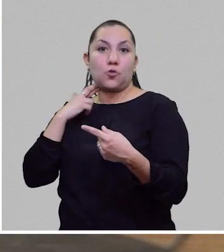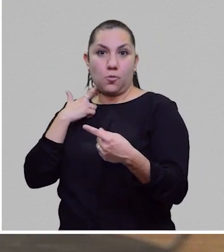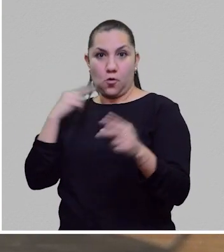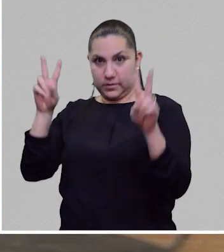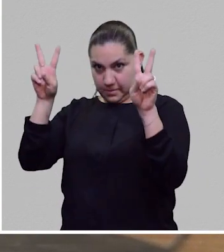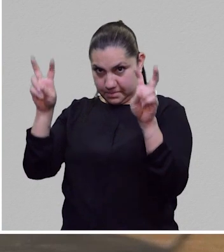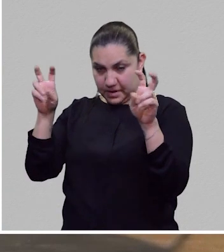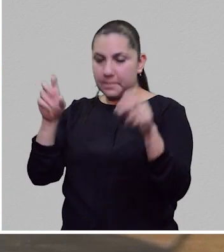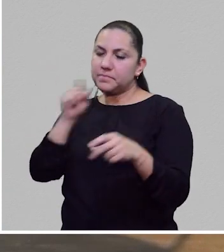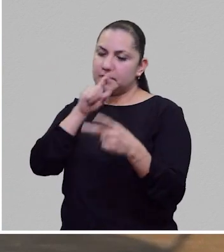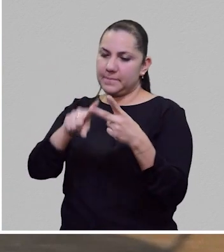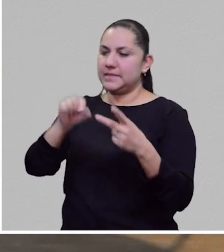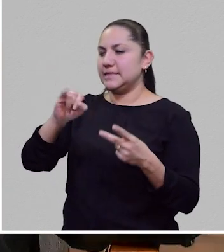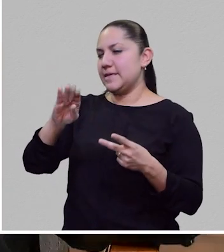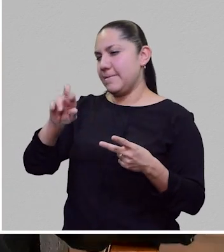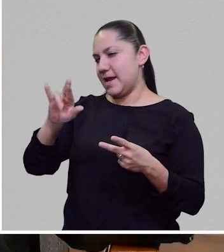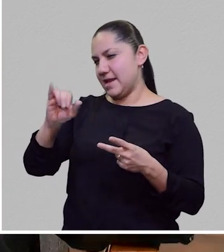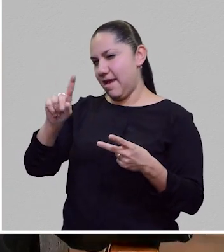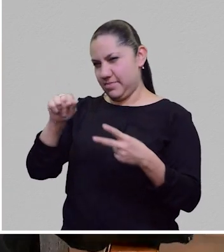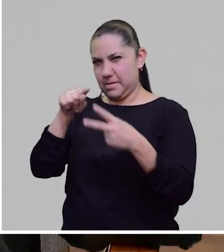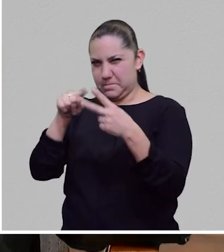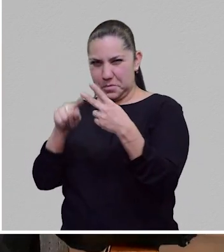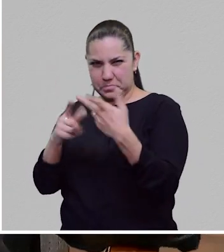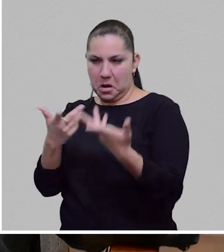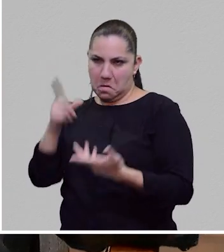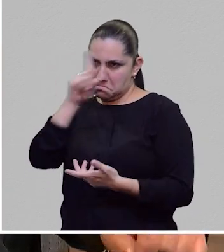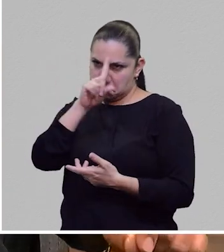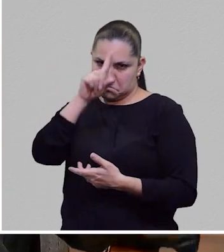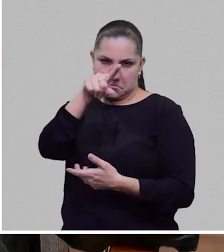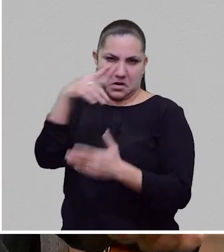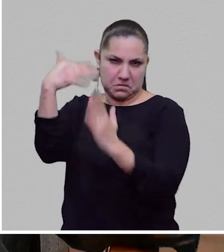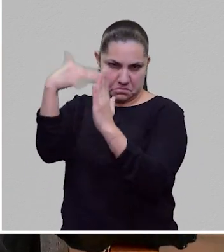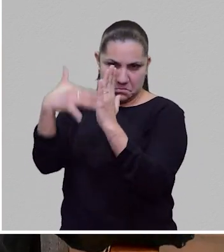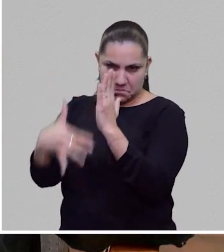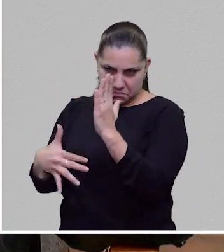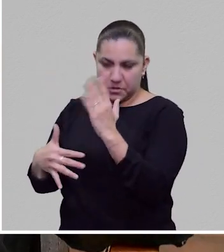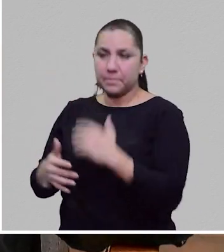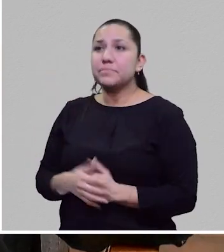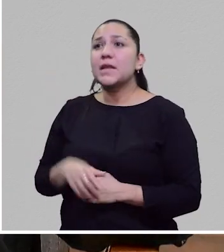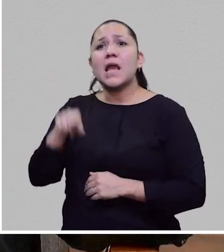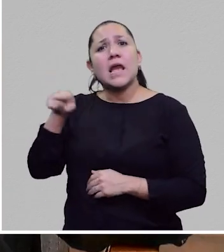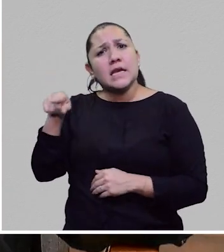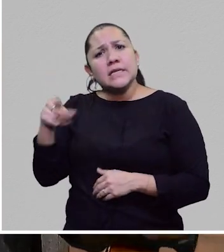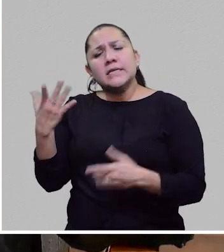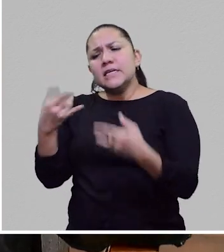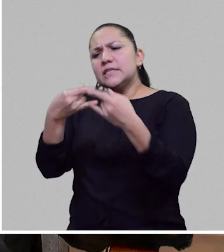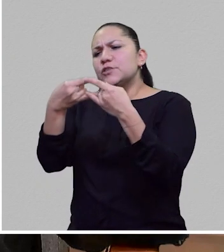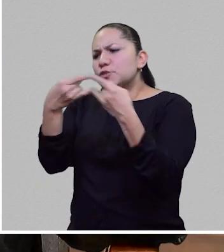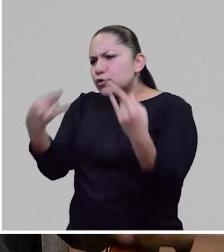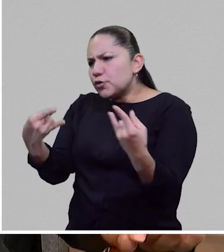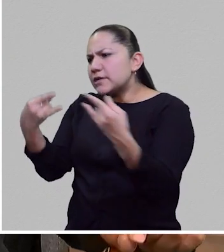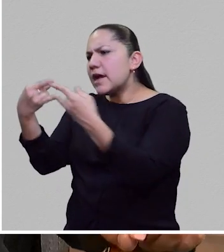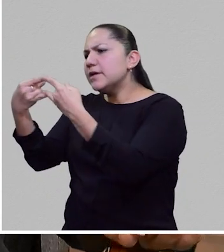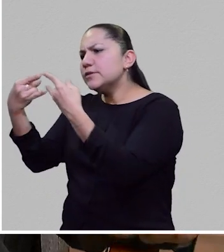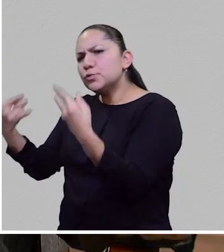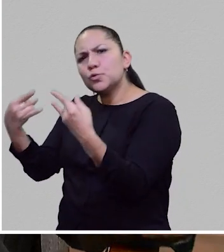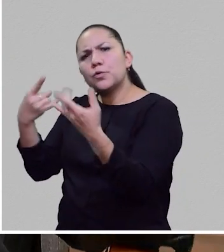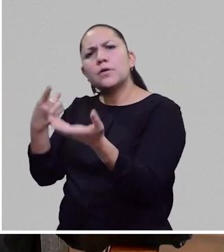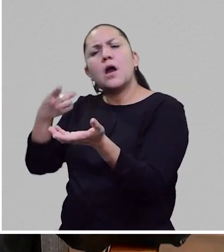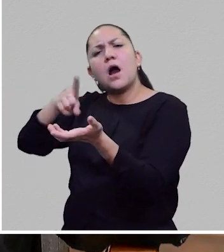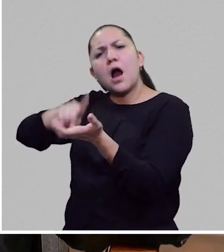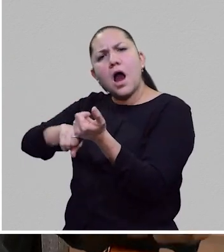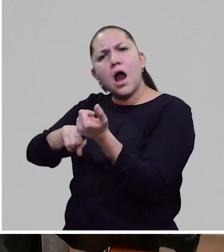Stanislav Lem, en la que en ambos casos justo creo son historias morales